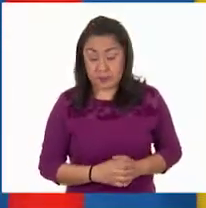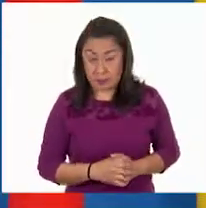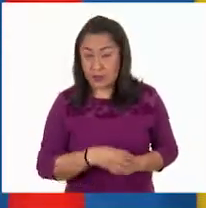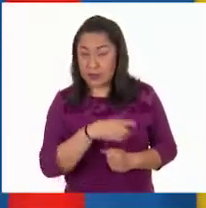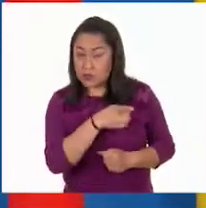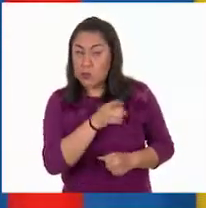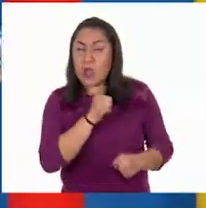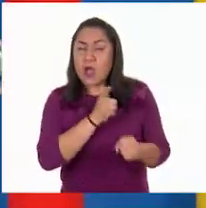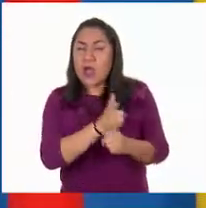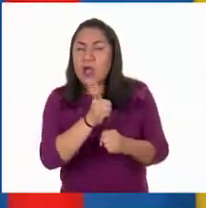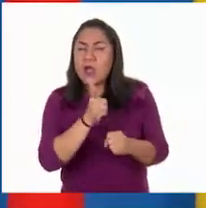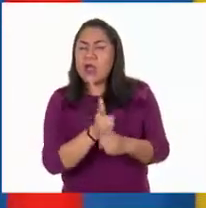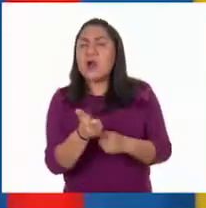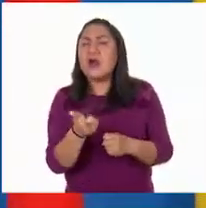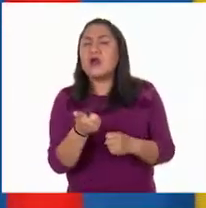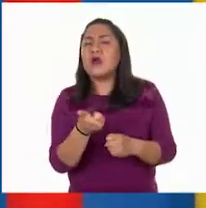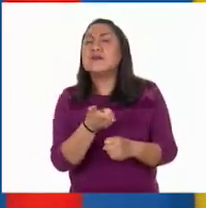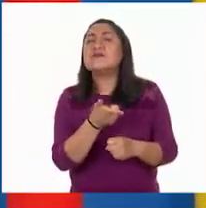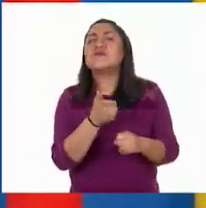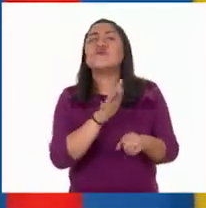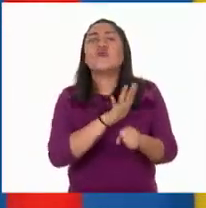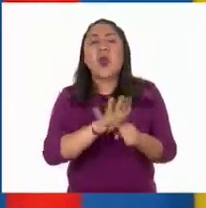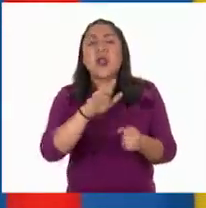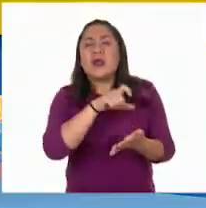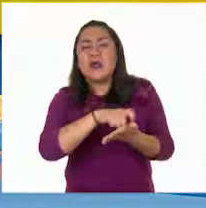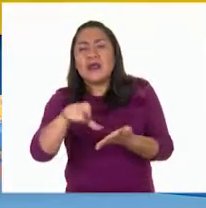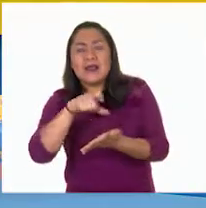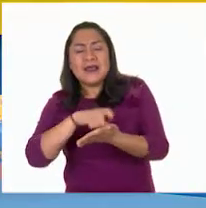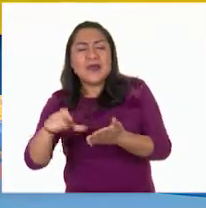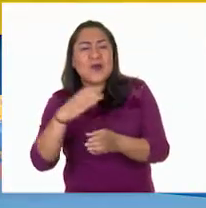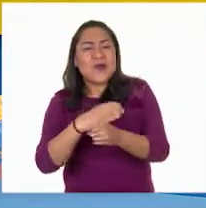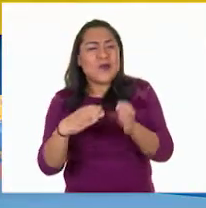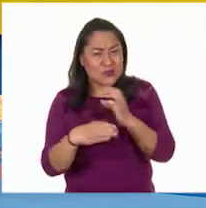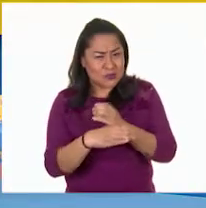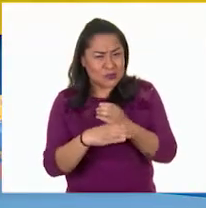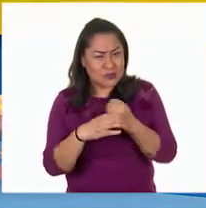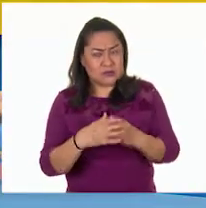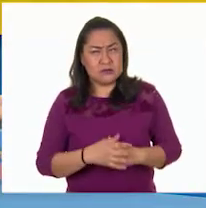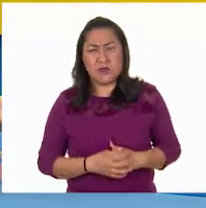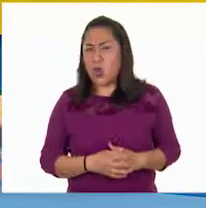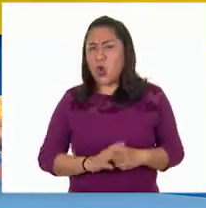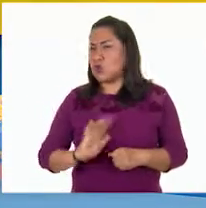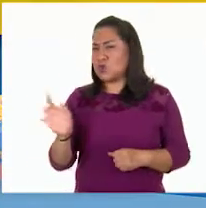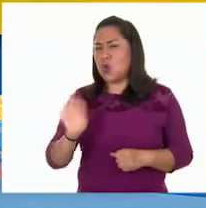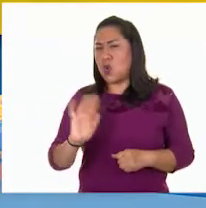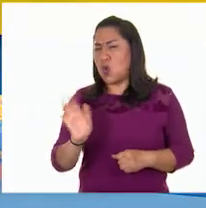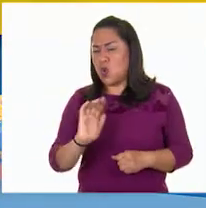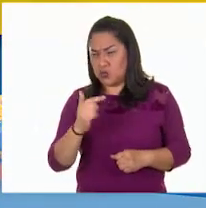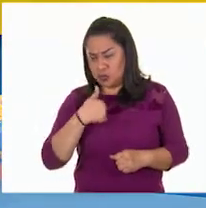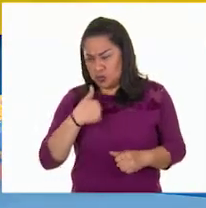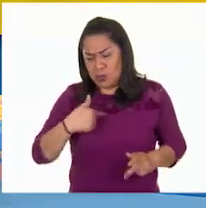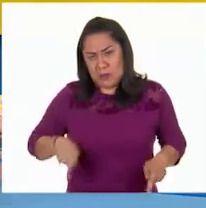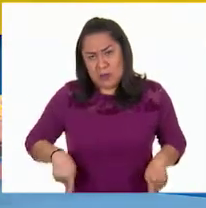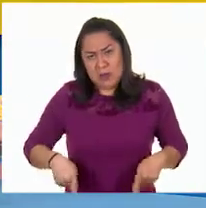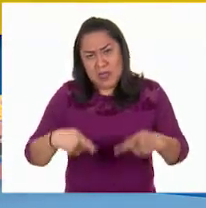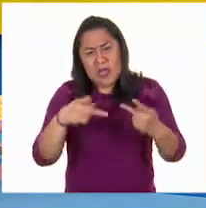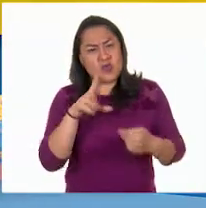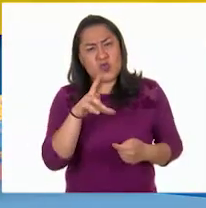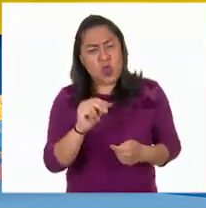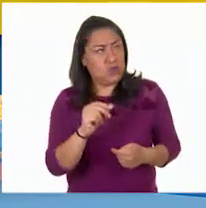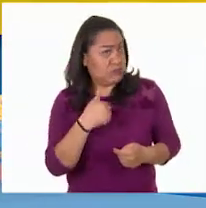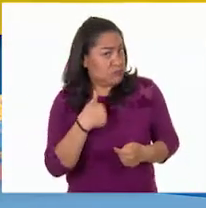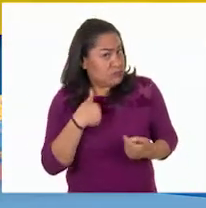claro con qué están comerciando en su casa Larisa. No maestra, nosotros no vendemos nada. No